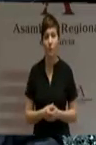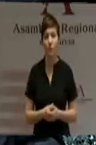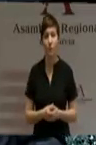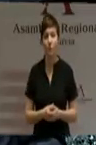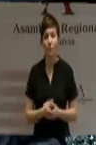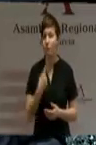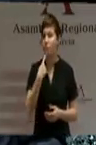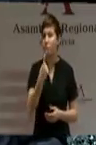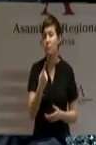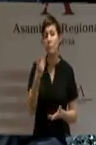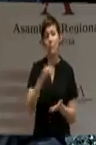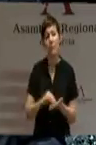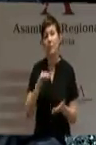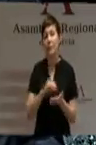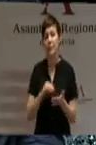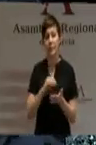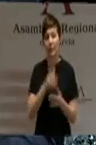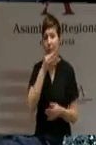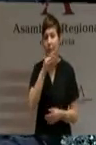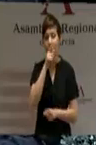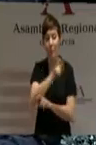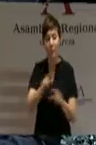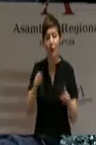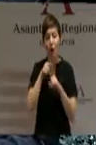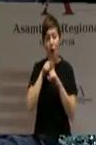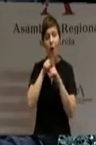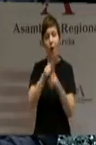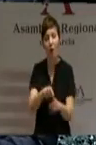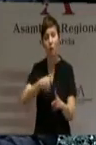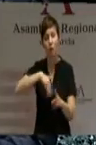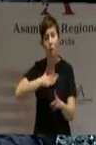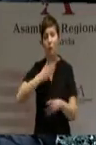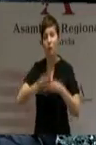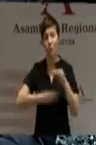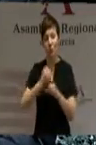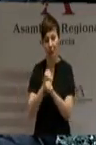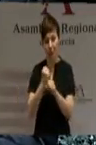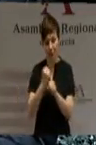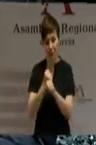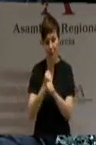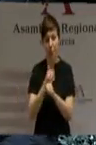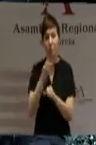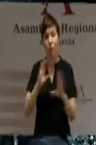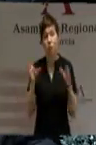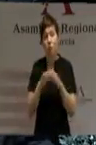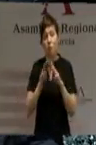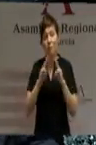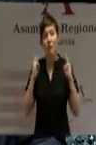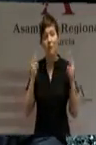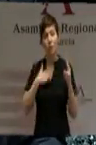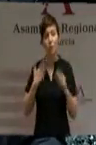que las personas son el objeto de la acción del Partido Popular y del Grupo Parlamentario Popular al que represento.